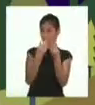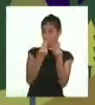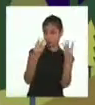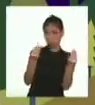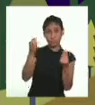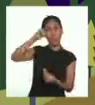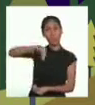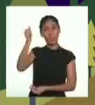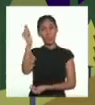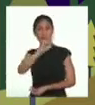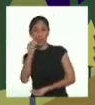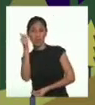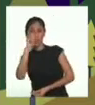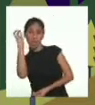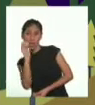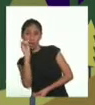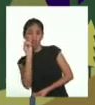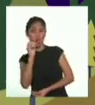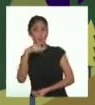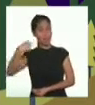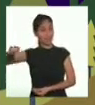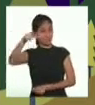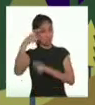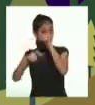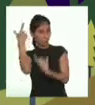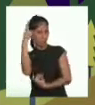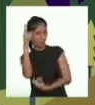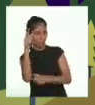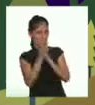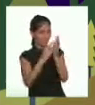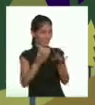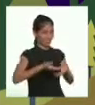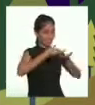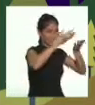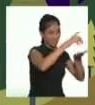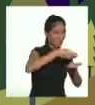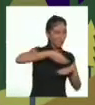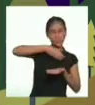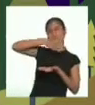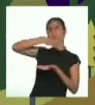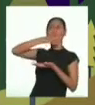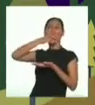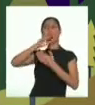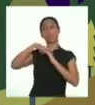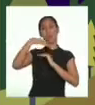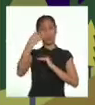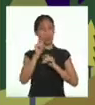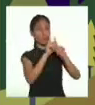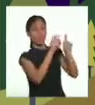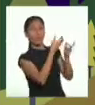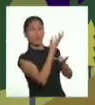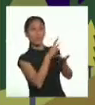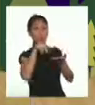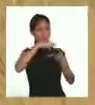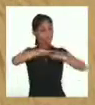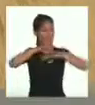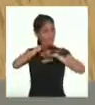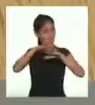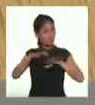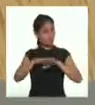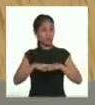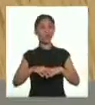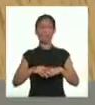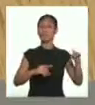abundó el mazato, los lunes le arrancaron el secreto. Después de terminada la fiesta,